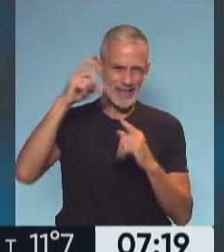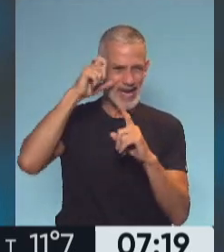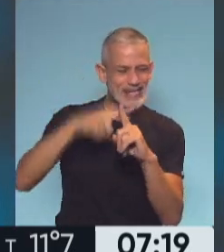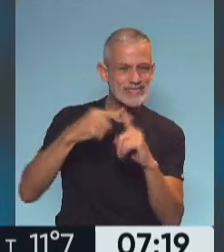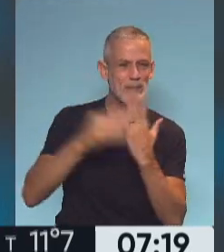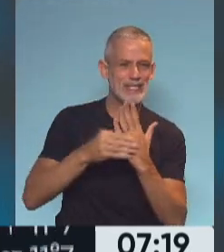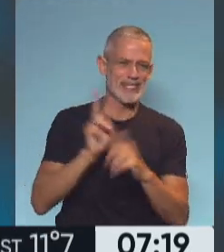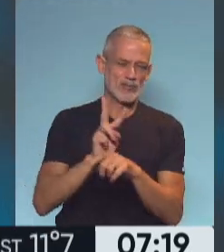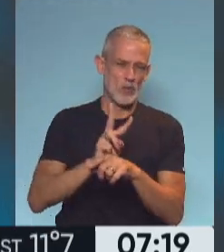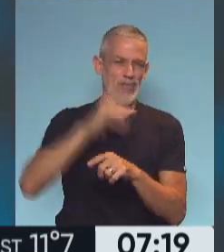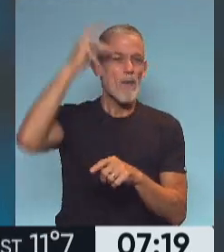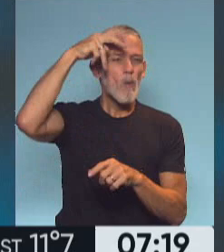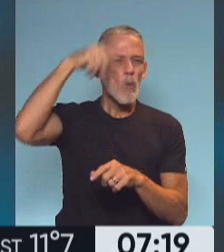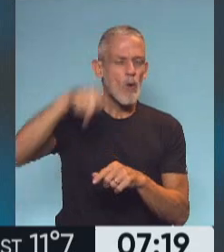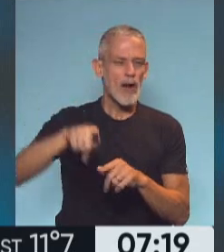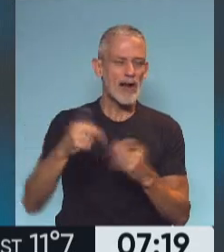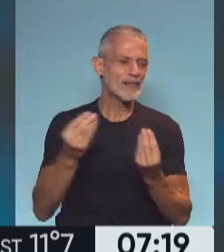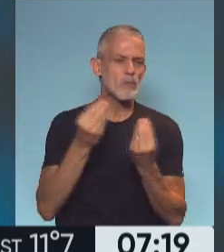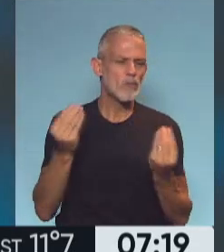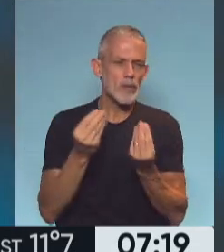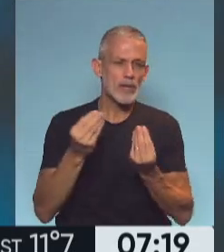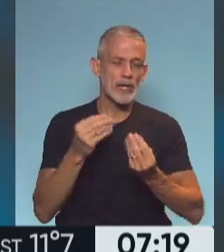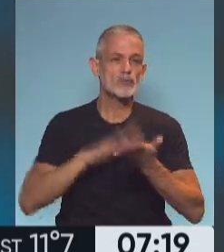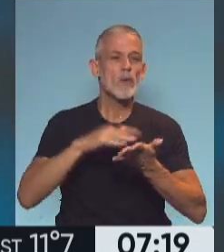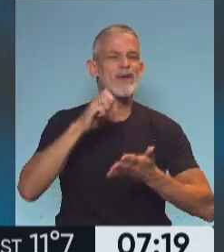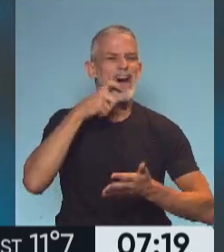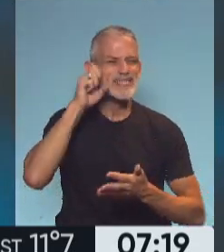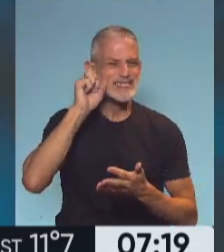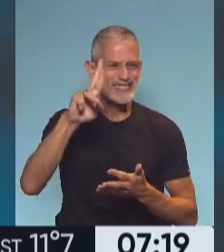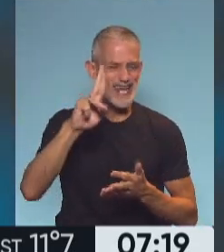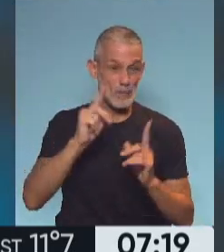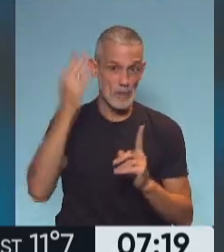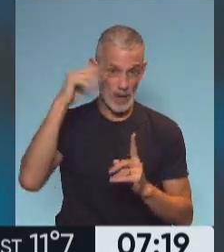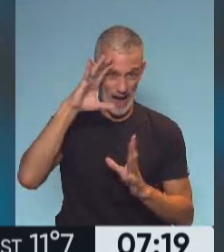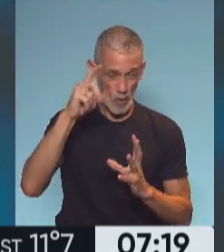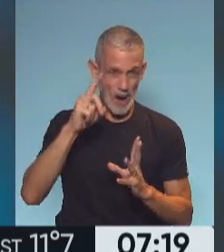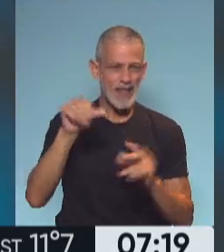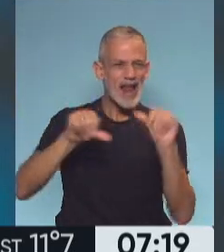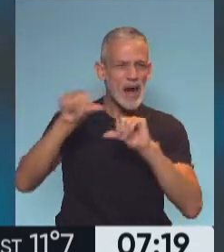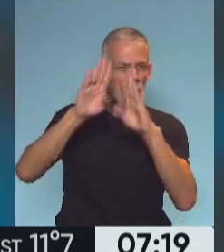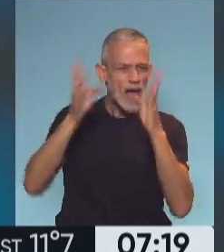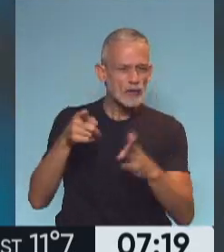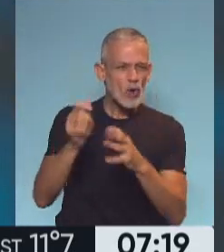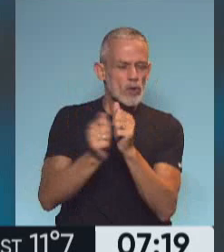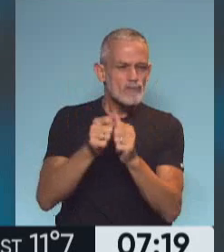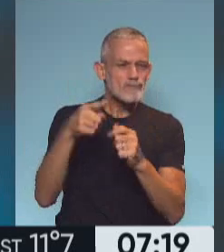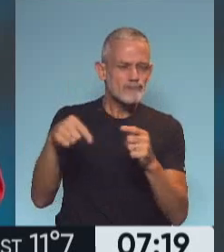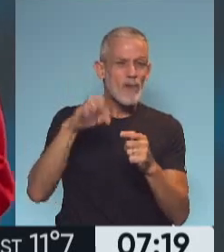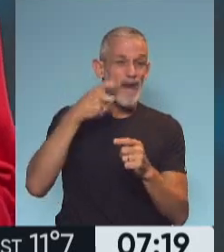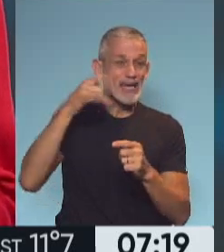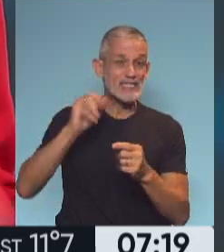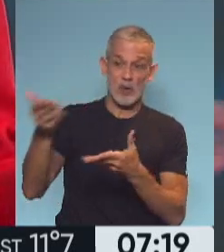Seguridad de la Nación, a Patricia Bullrich, por lo que sucede con Pfizer, ¿no? Ustedes lo recordarán, el laboratorio que en su momento había